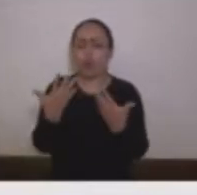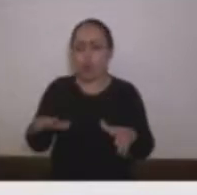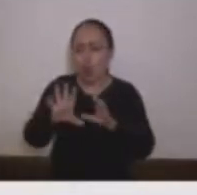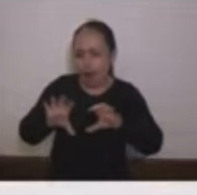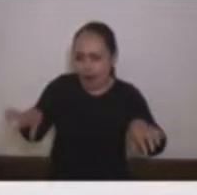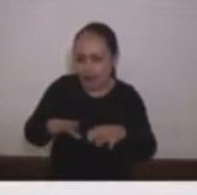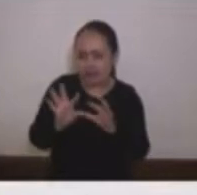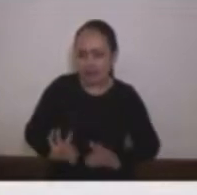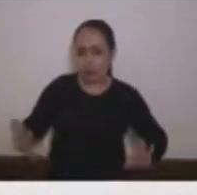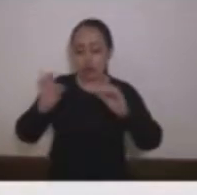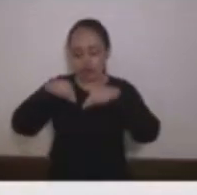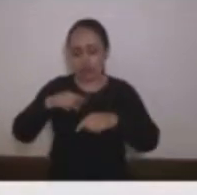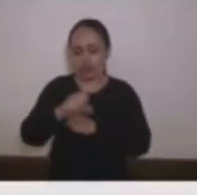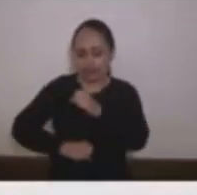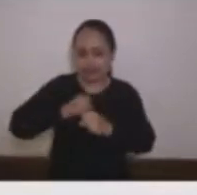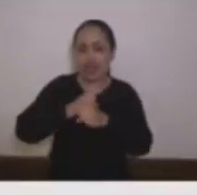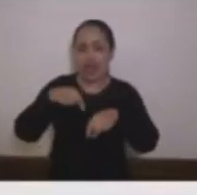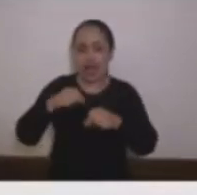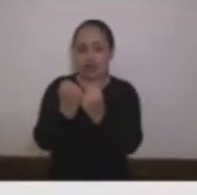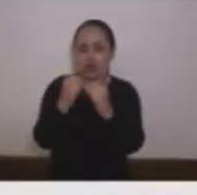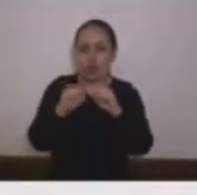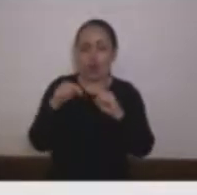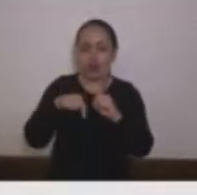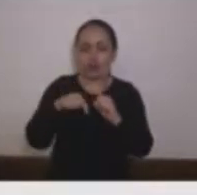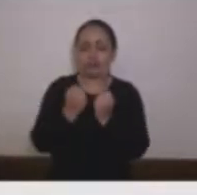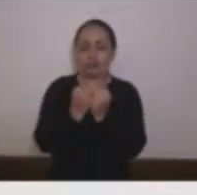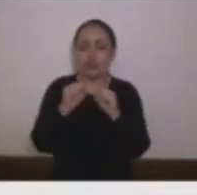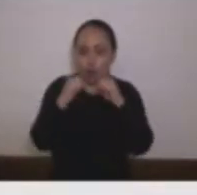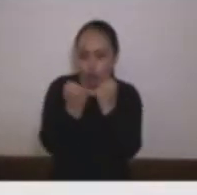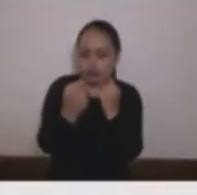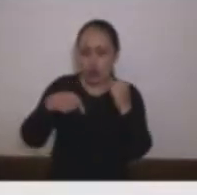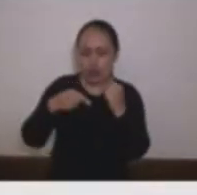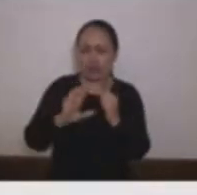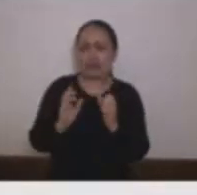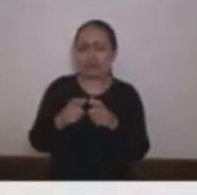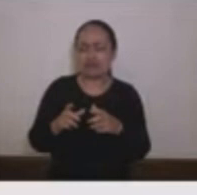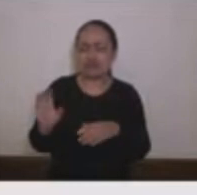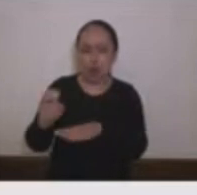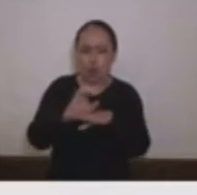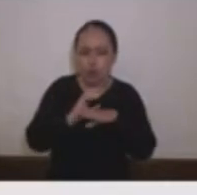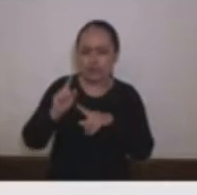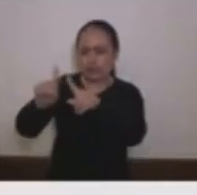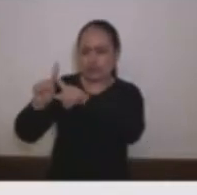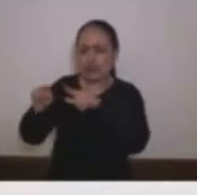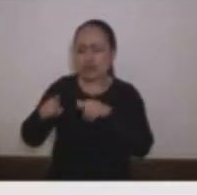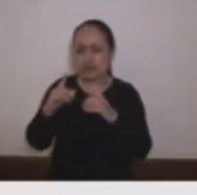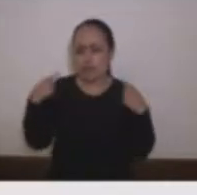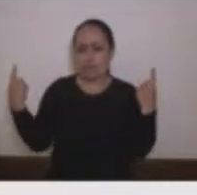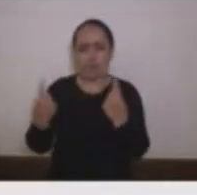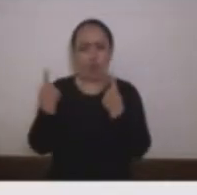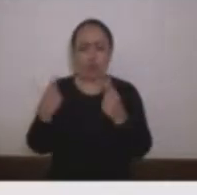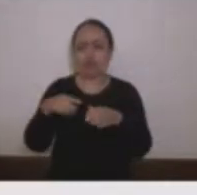que haremos durante este año el Consejo de Medellín, como todas las demás corporaciones públicas de esta naturaleza en el país ha tenido que